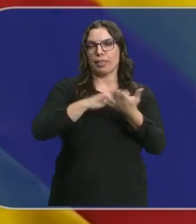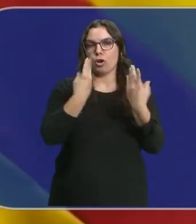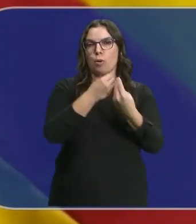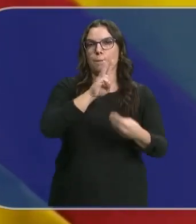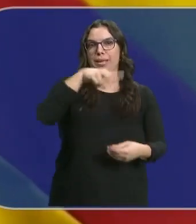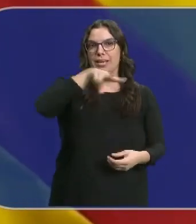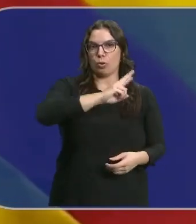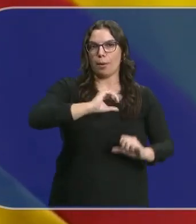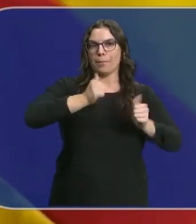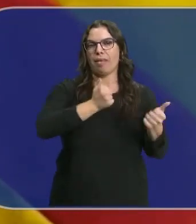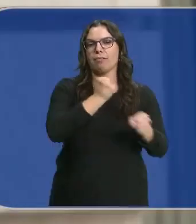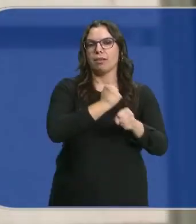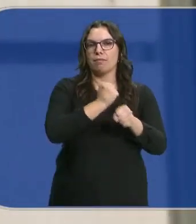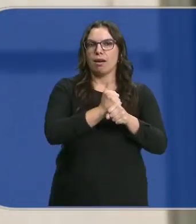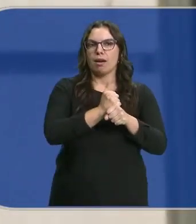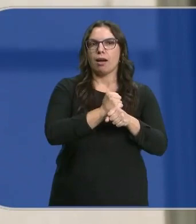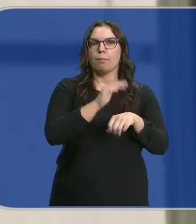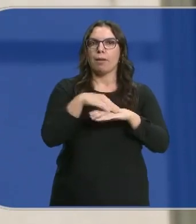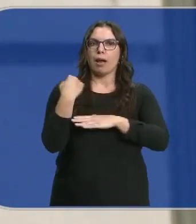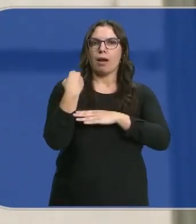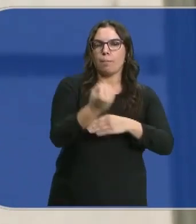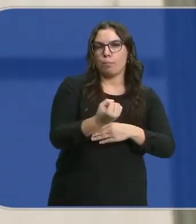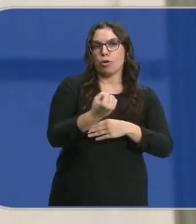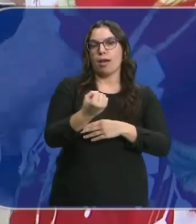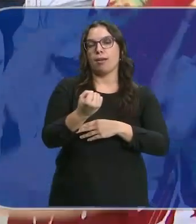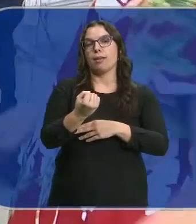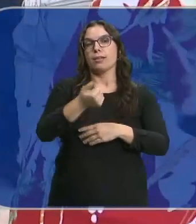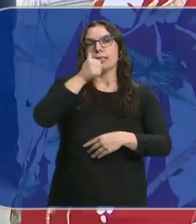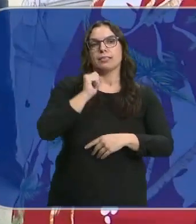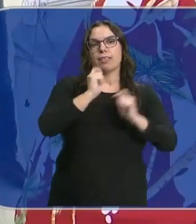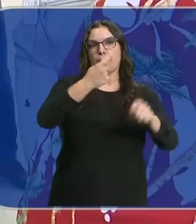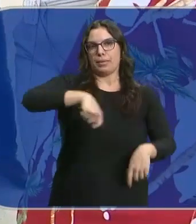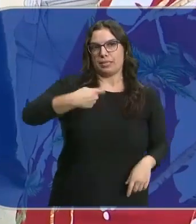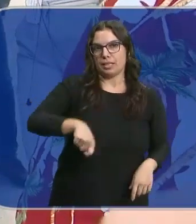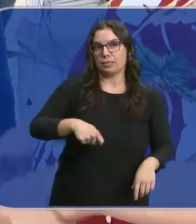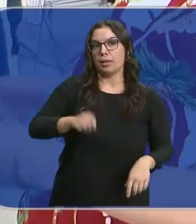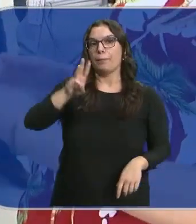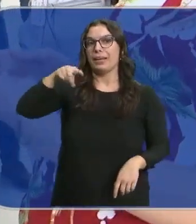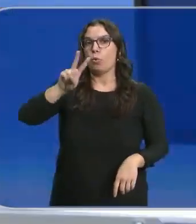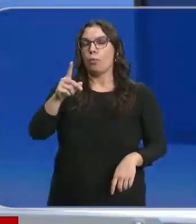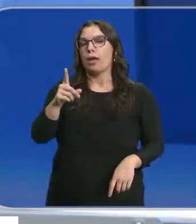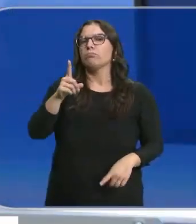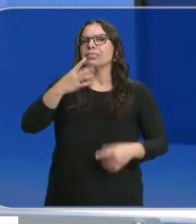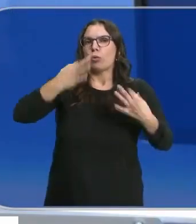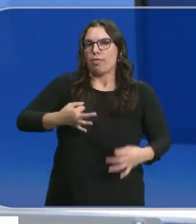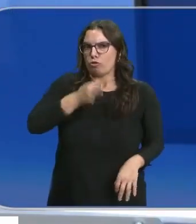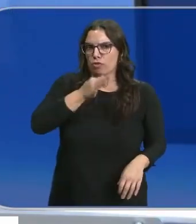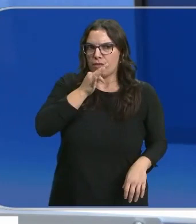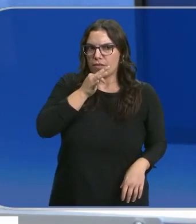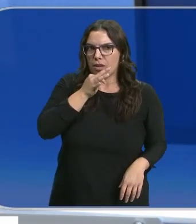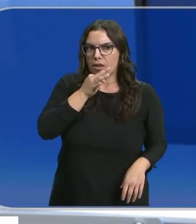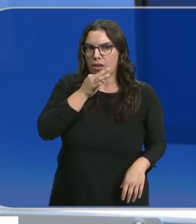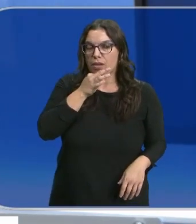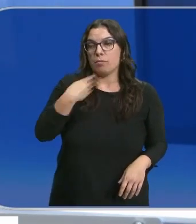el PNV para comenzar a trabajar en el SIA Sánchez de los nacionalistas vascos, quienes siguen sin descartar la repetición electoral. Digamos, por la parte